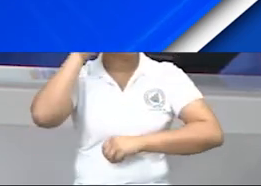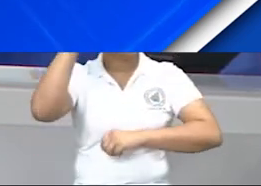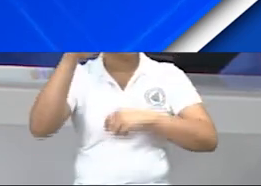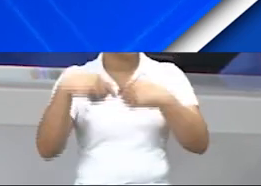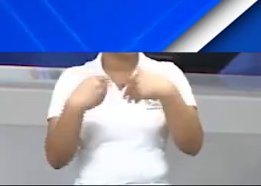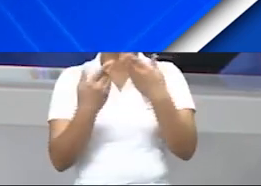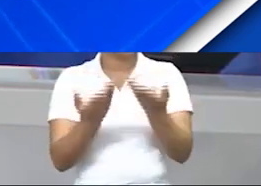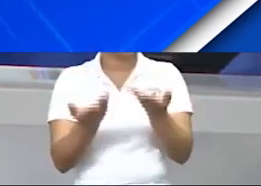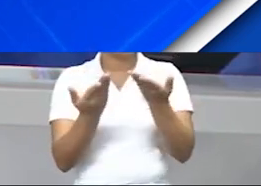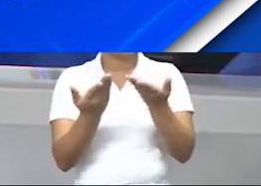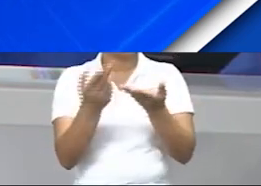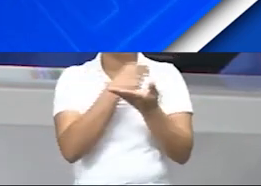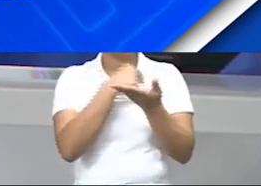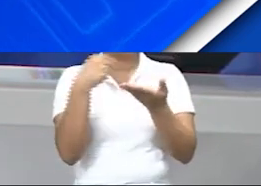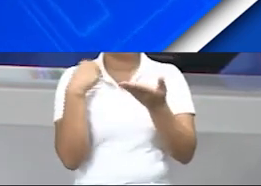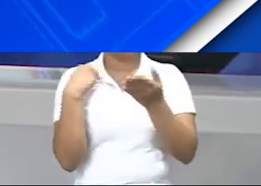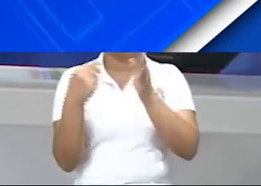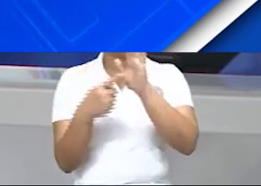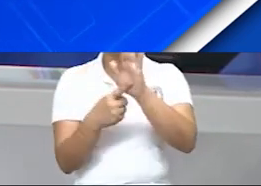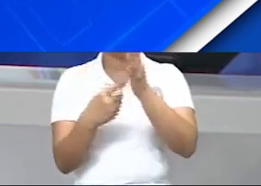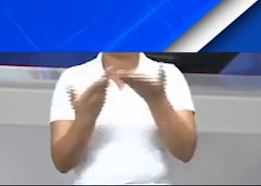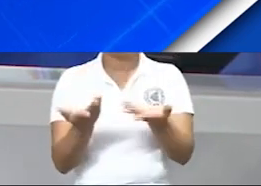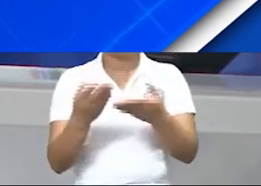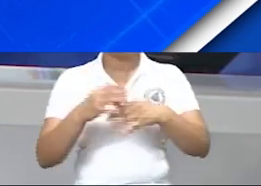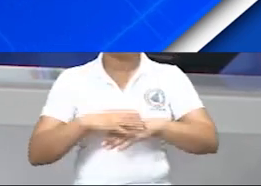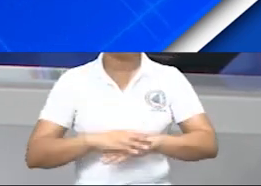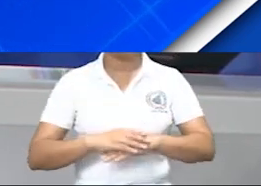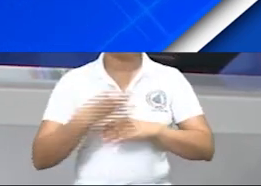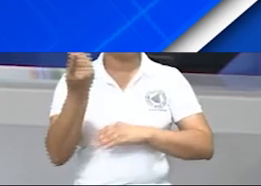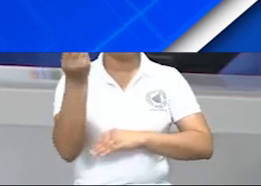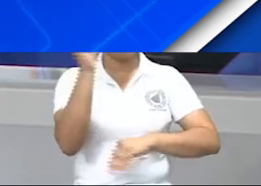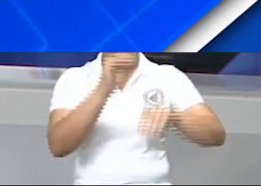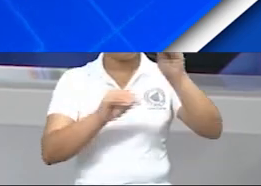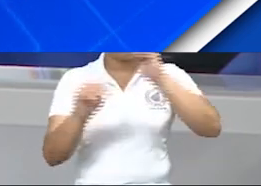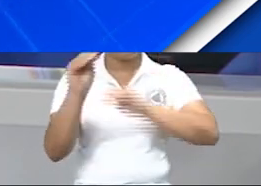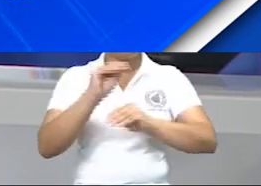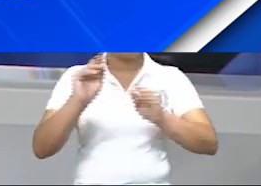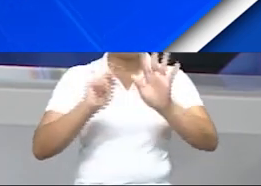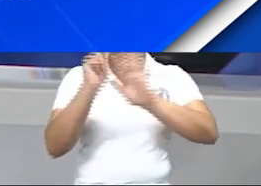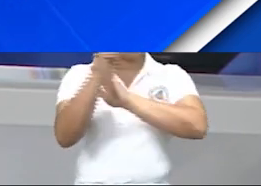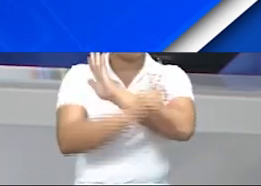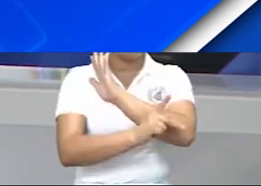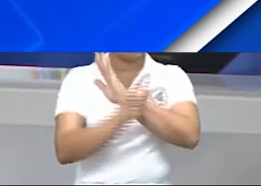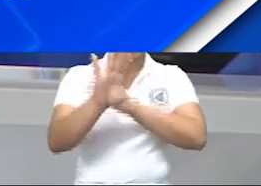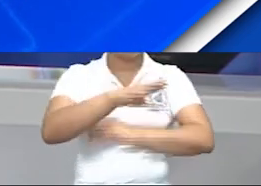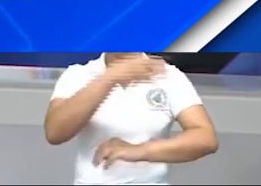que atrae cada vez más inversiones extranjeras.